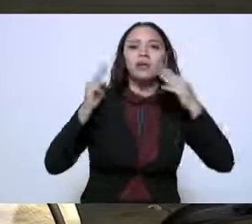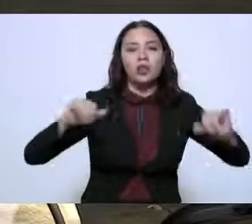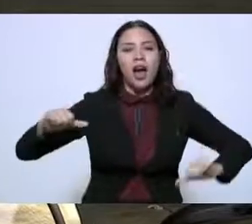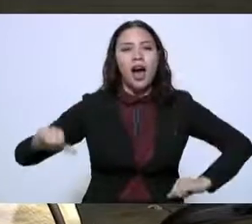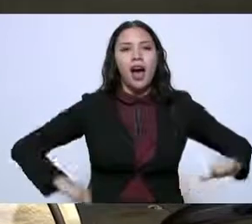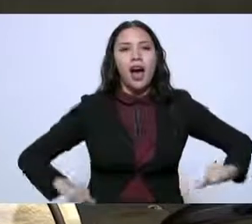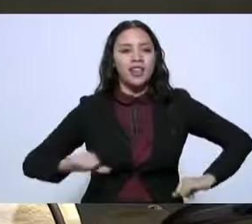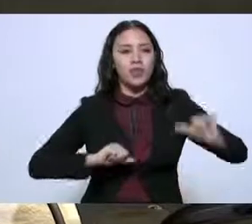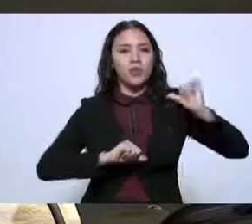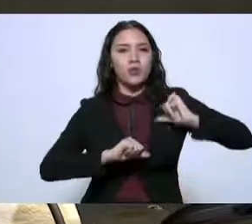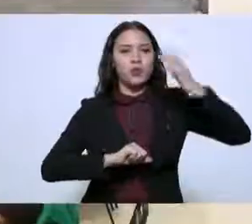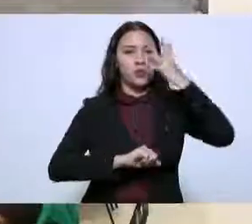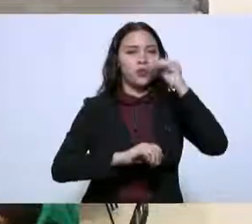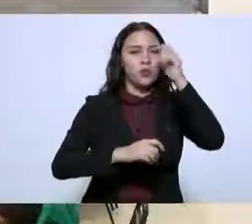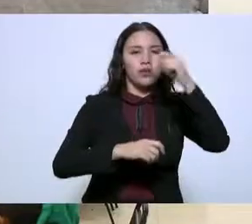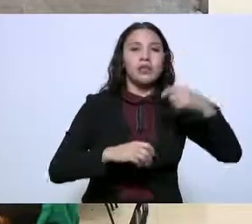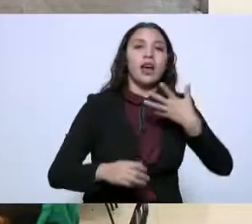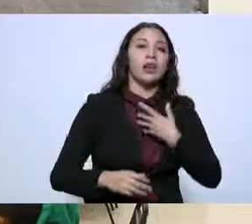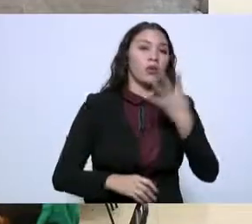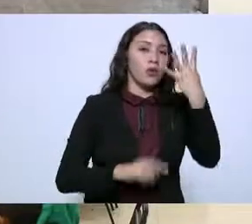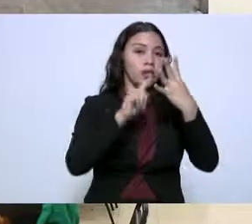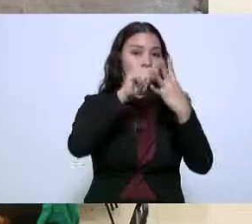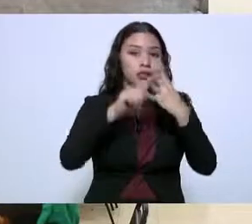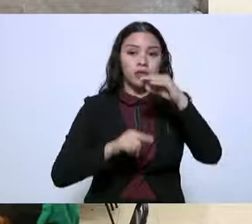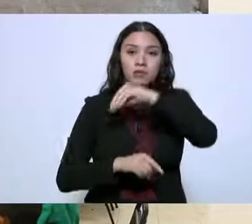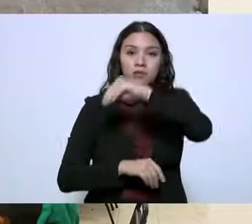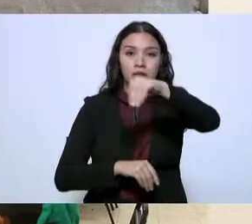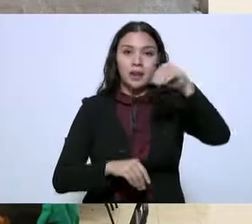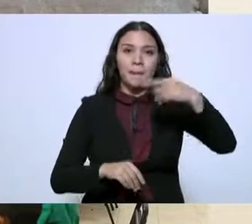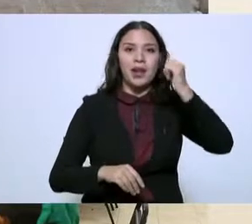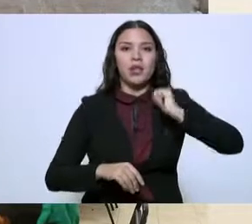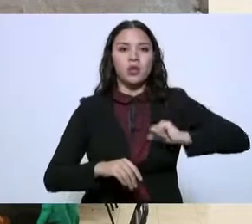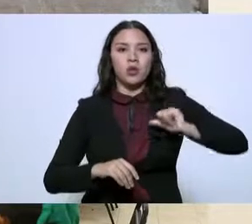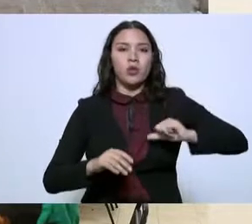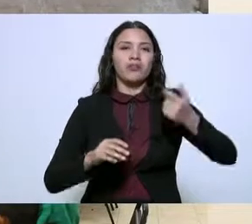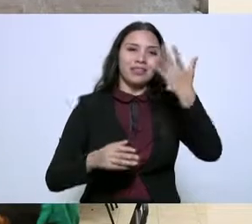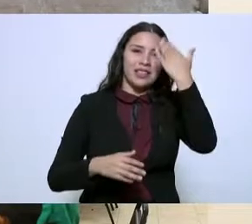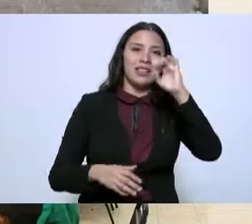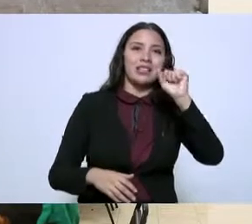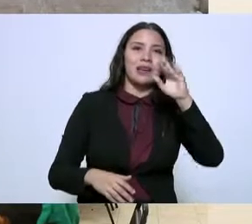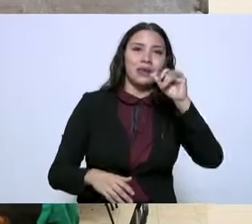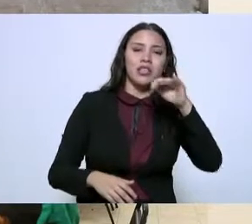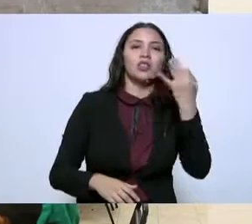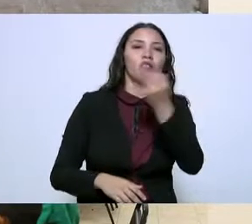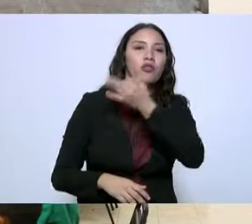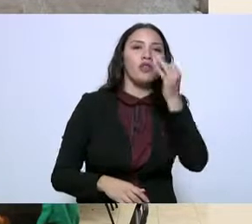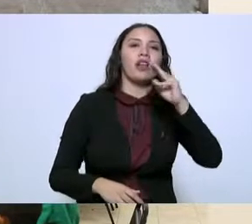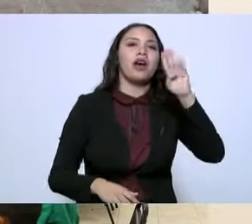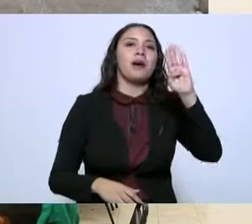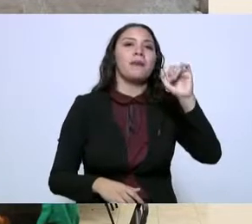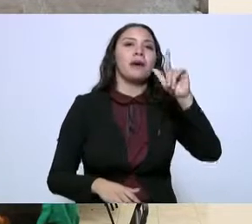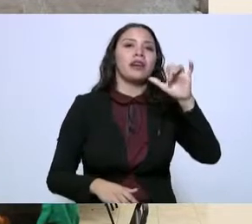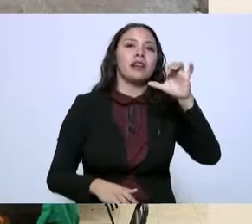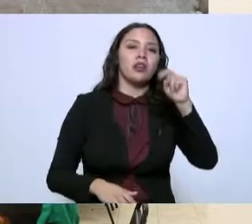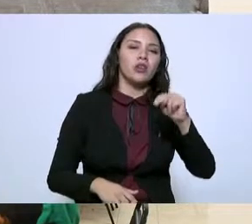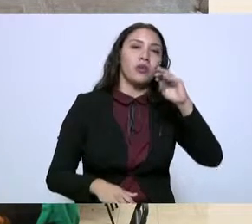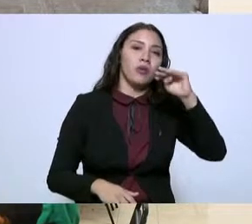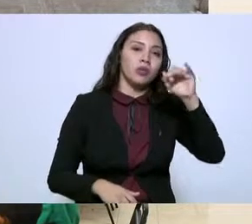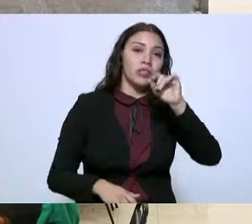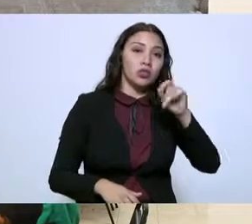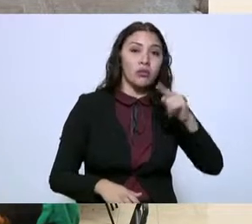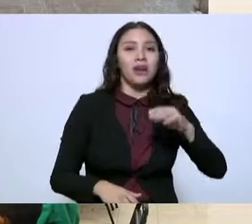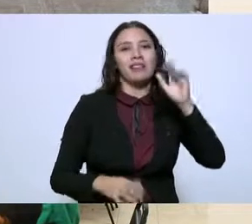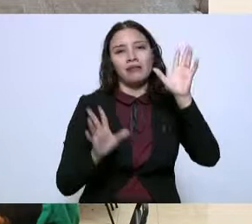Contemporáneo cuatro zonas arqueológicas el Sabinito las Flores Balcón de Moctezuma y